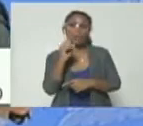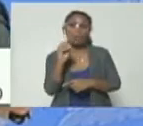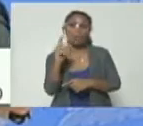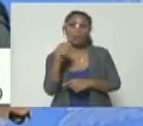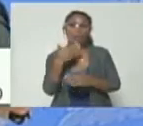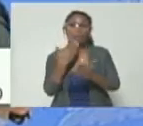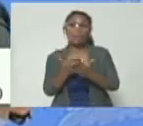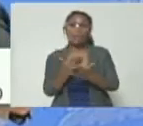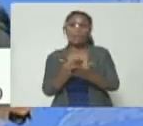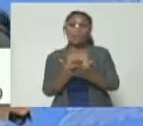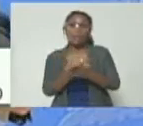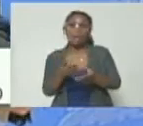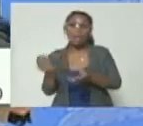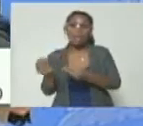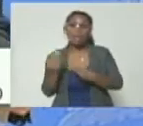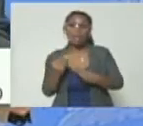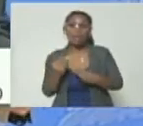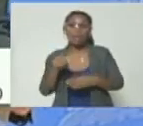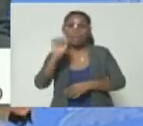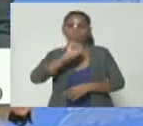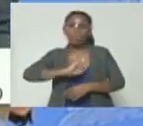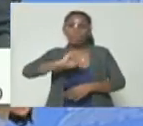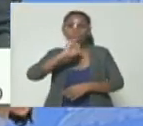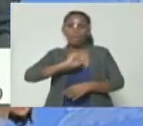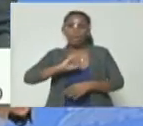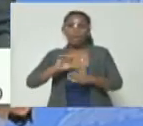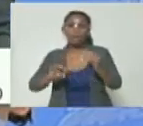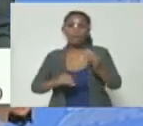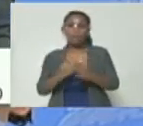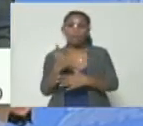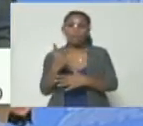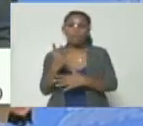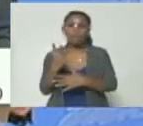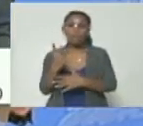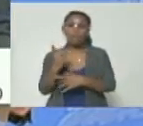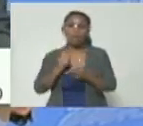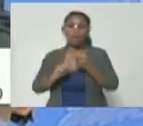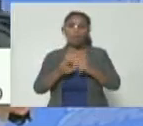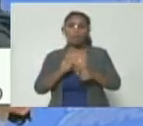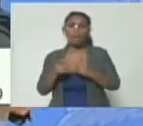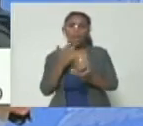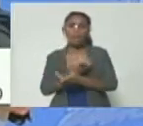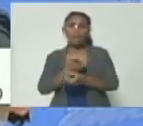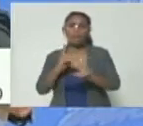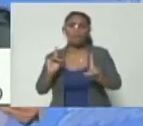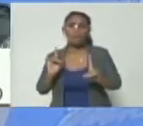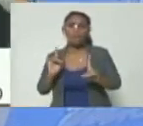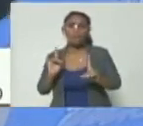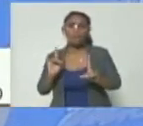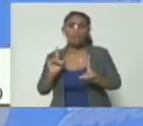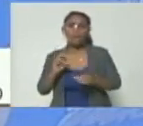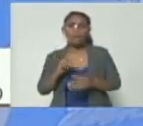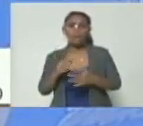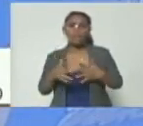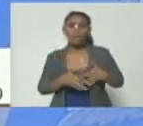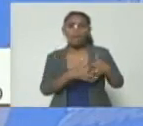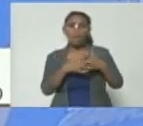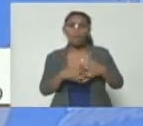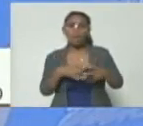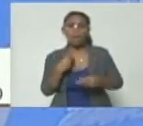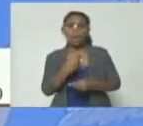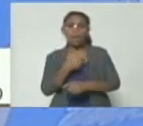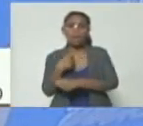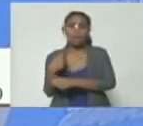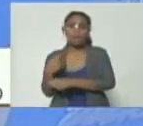y le dame las suelas a una fundación para no sé qué cosa de la democracia norteamericana le da el dinero